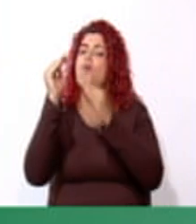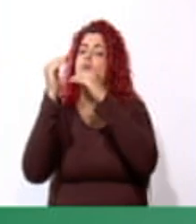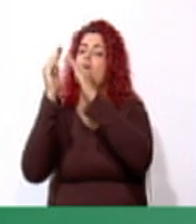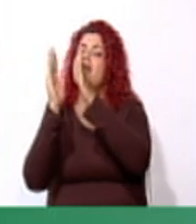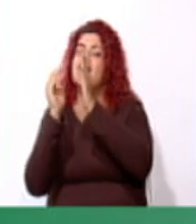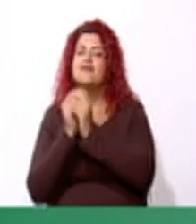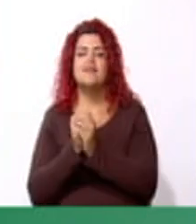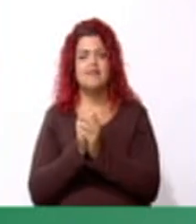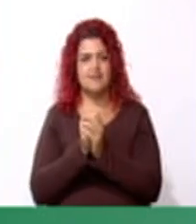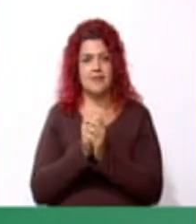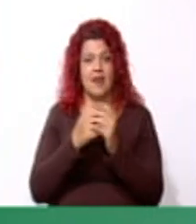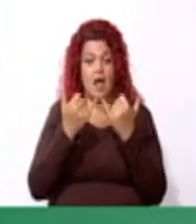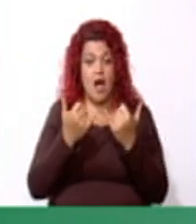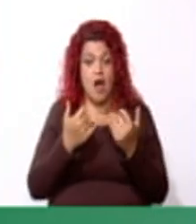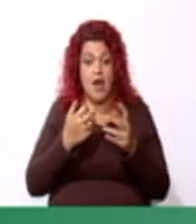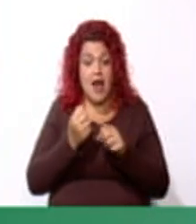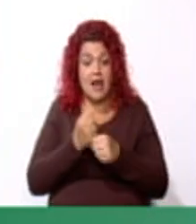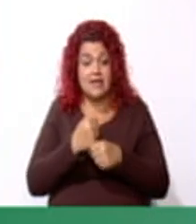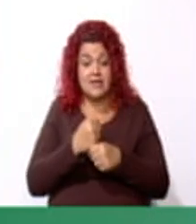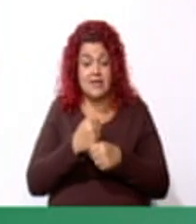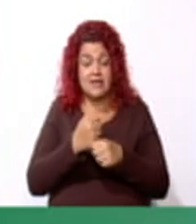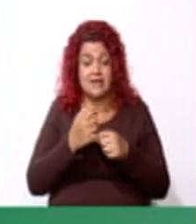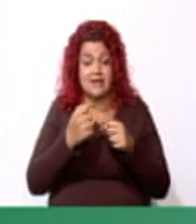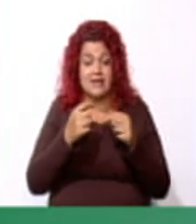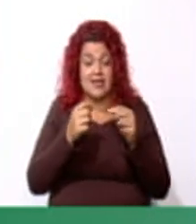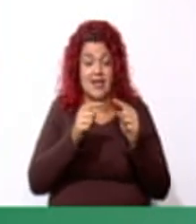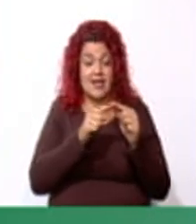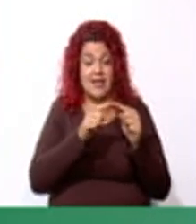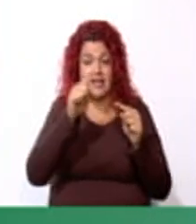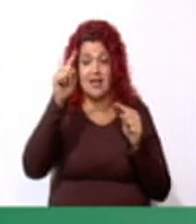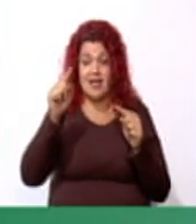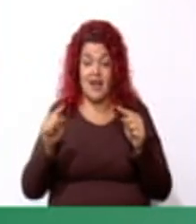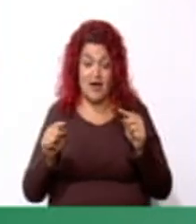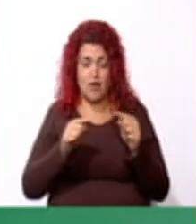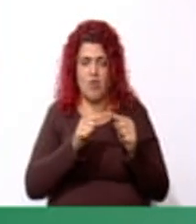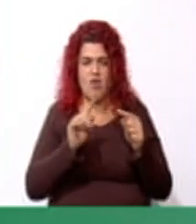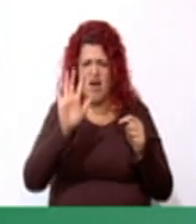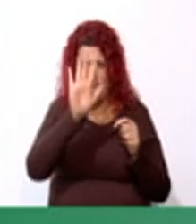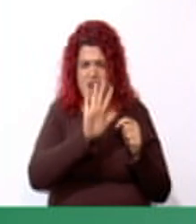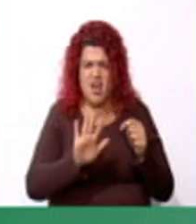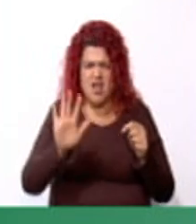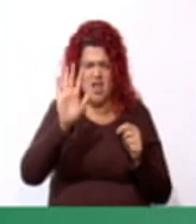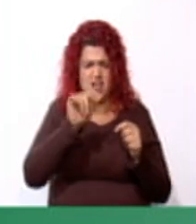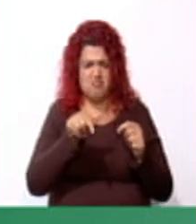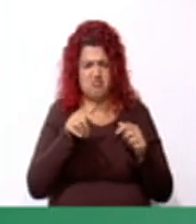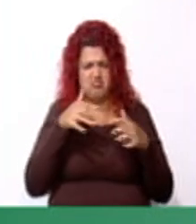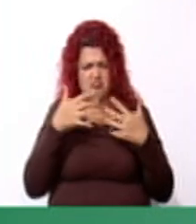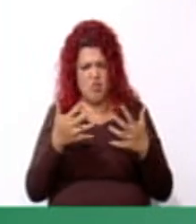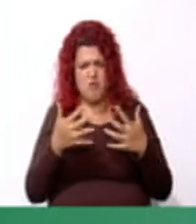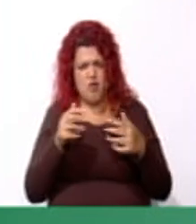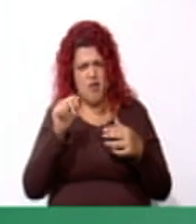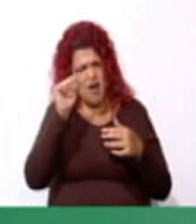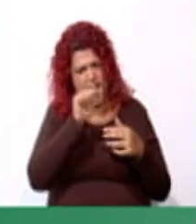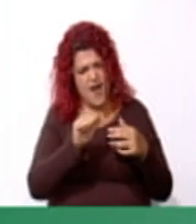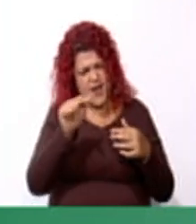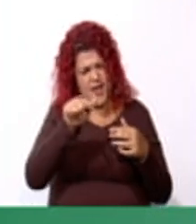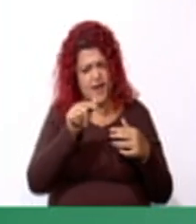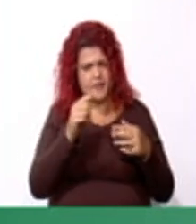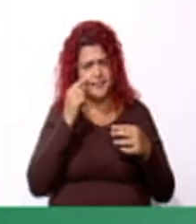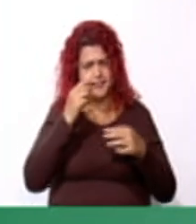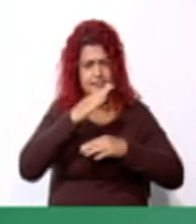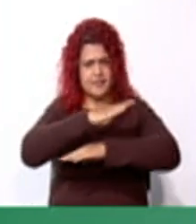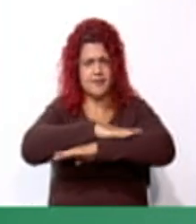el triángulo. Para averiguar el área del triángulo, necesitamos extraer los datos. Base